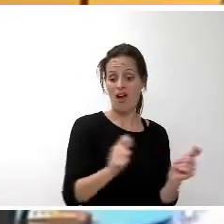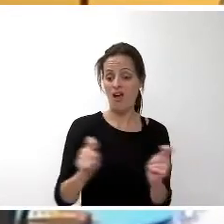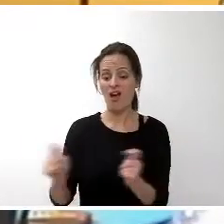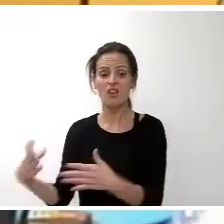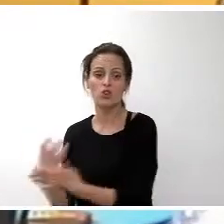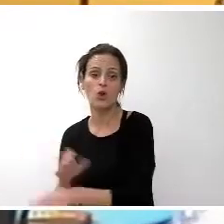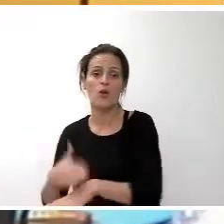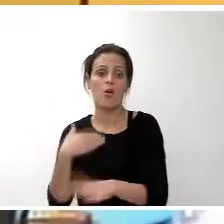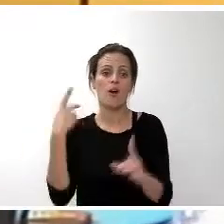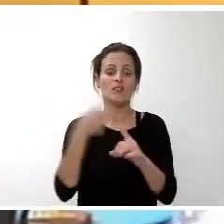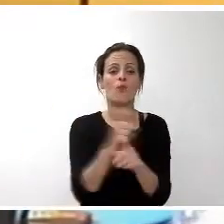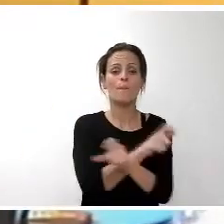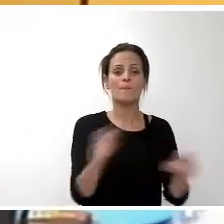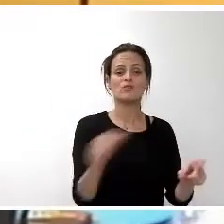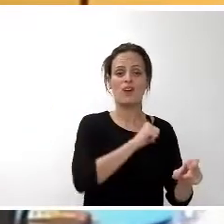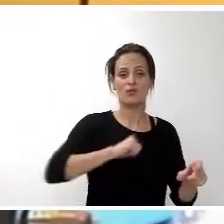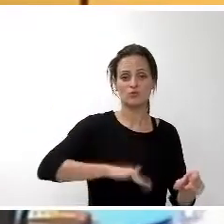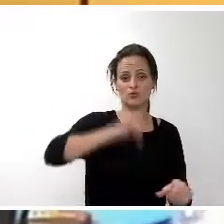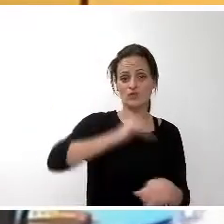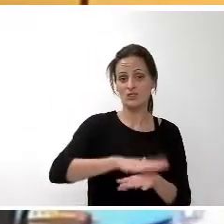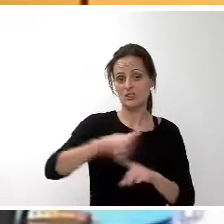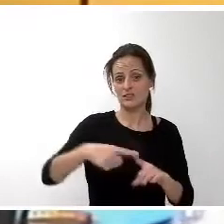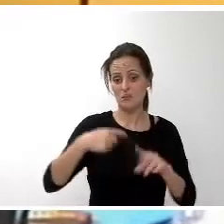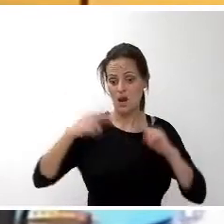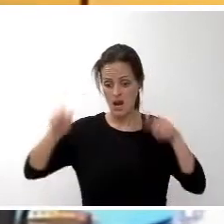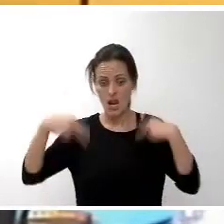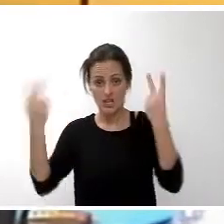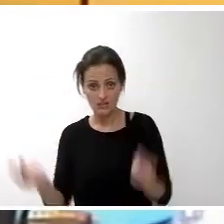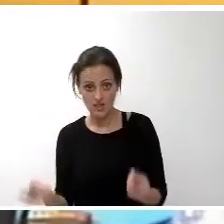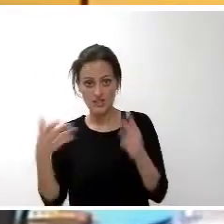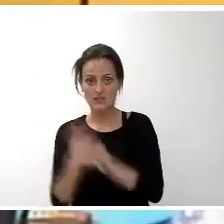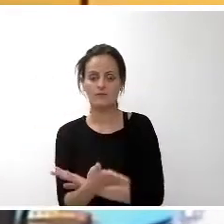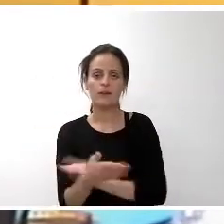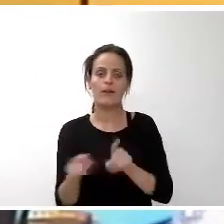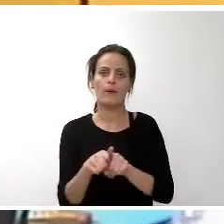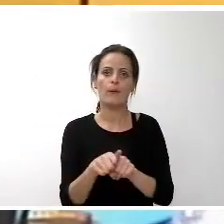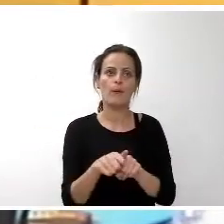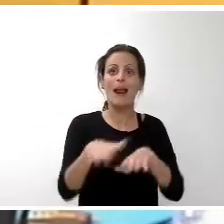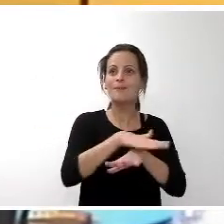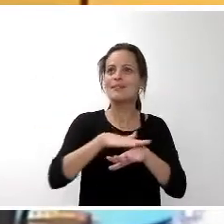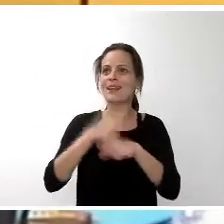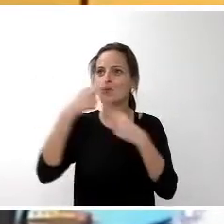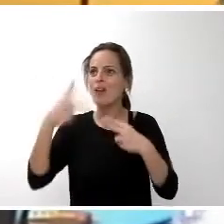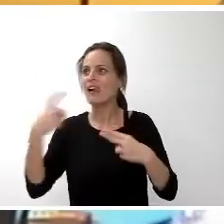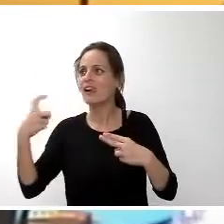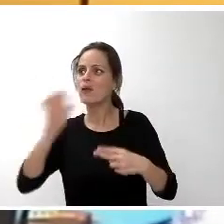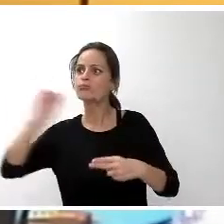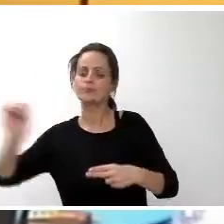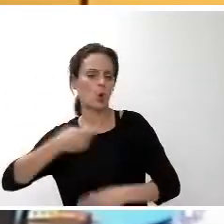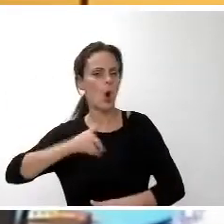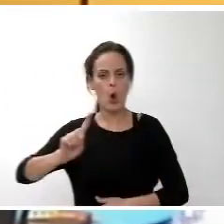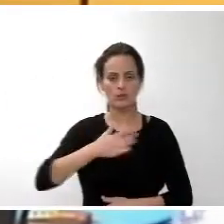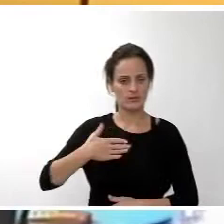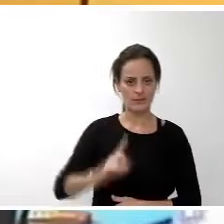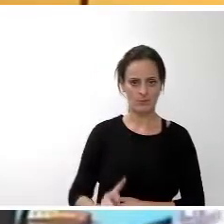independientes y libres y no necesiten de la administración pública para nada. La apuesta que ha hecho este cabildo